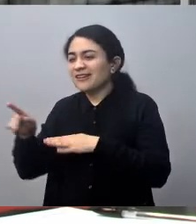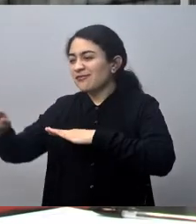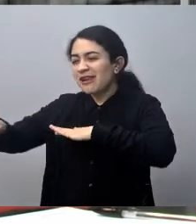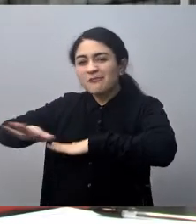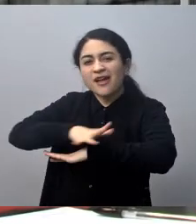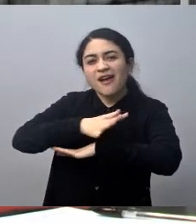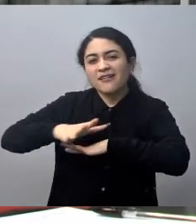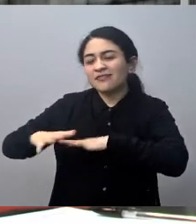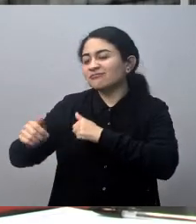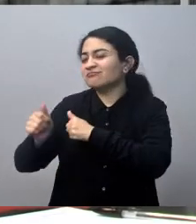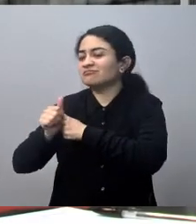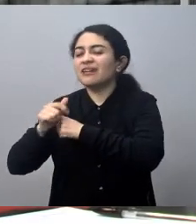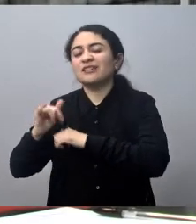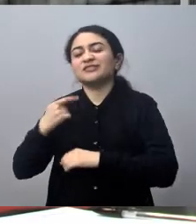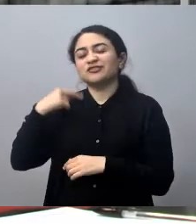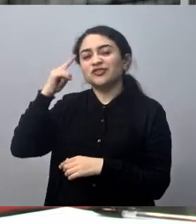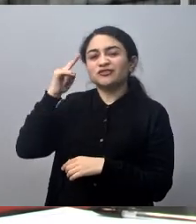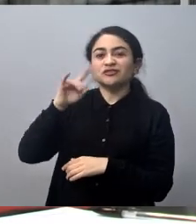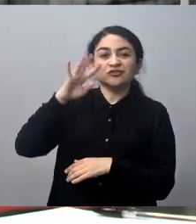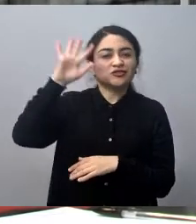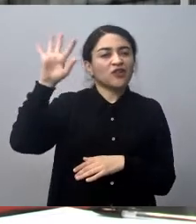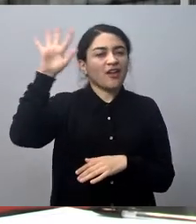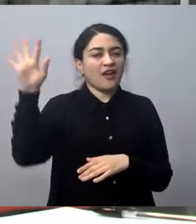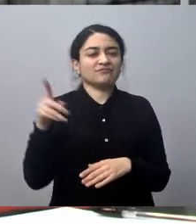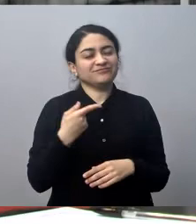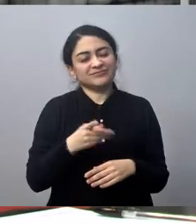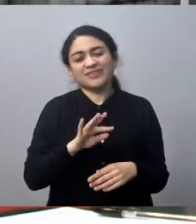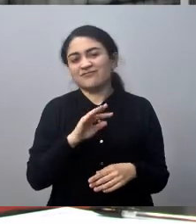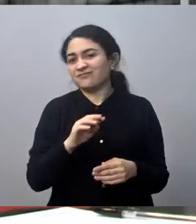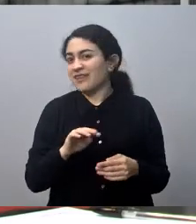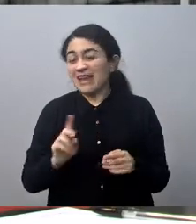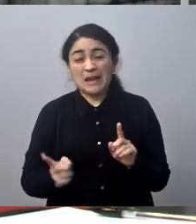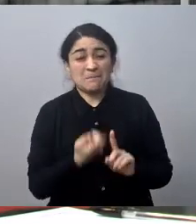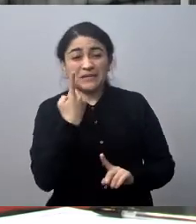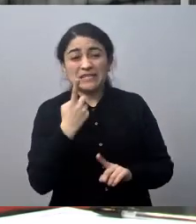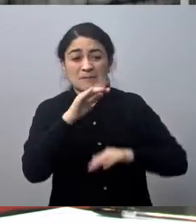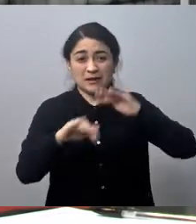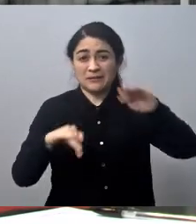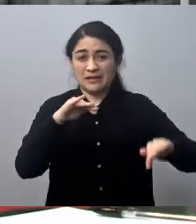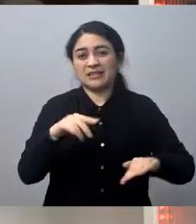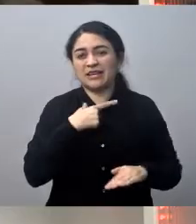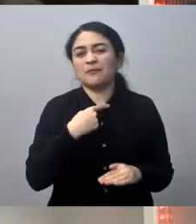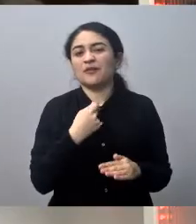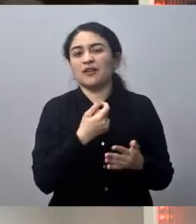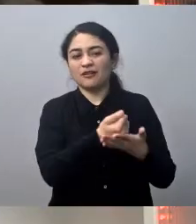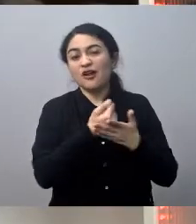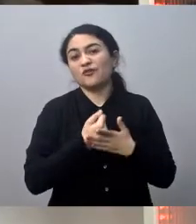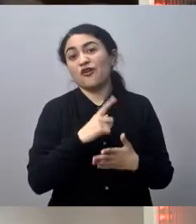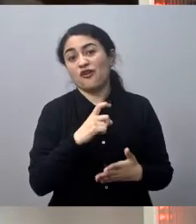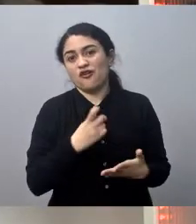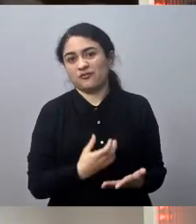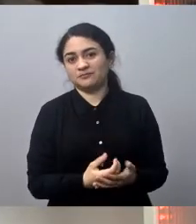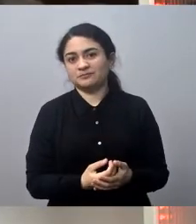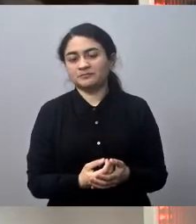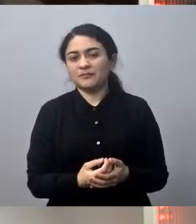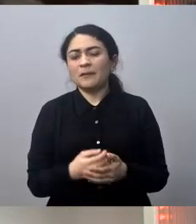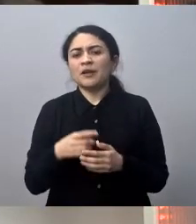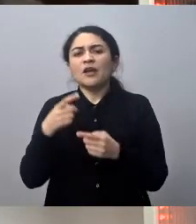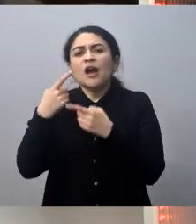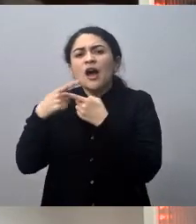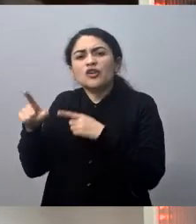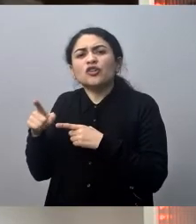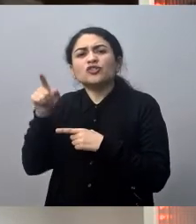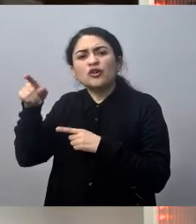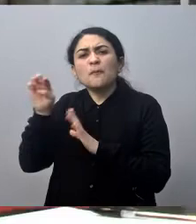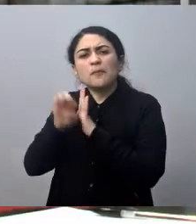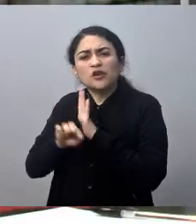es el principal balneario y queremos que esto nos cambie la cara a nosotros. Y hay otro proyecto que usted también le quita el suelo,